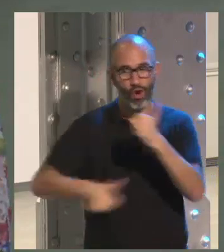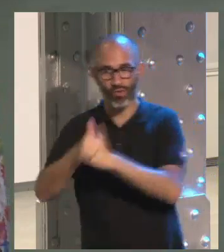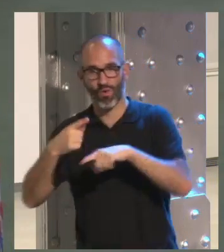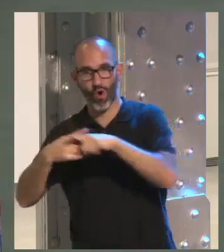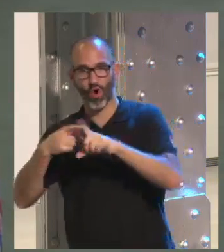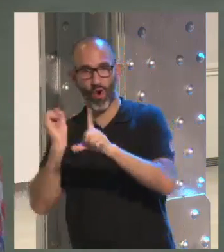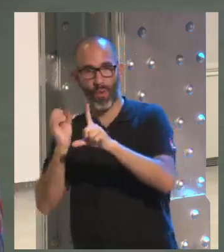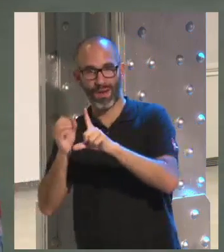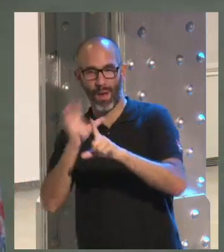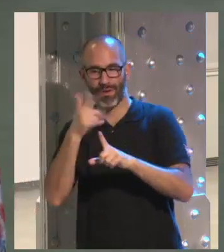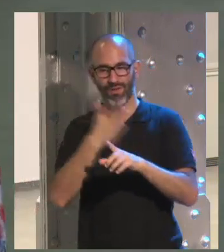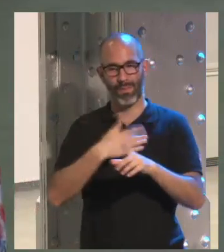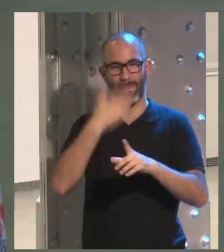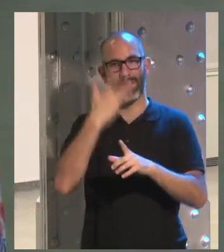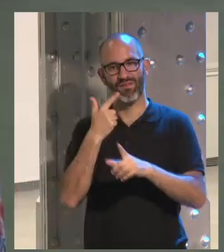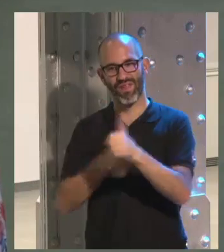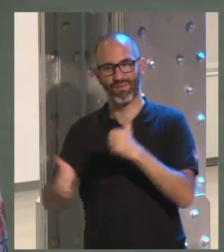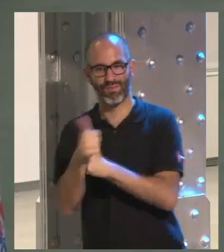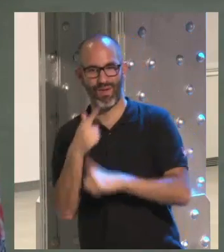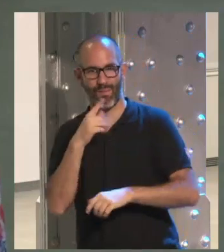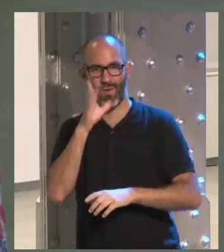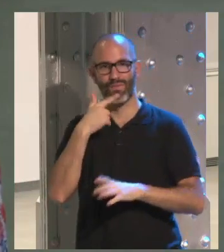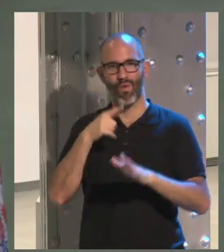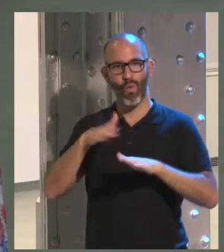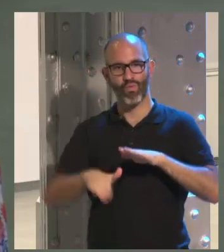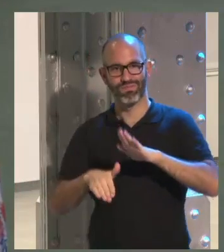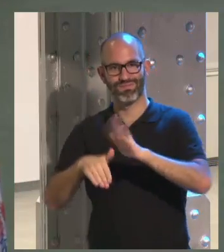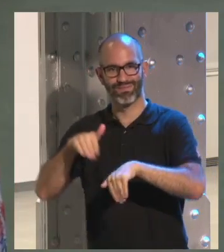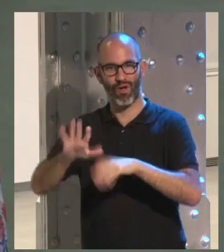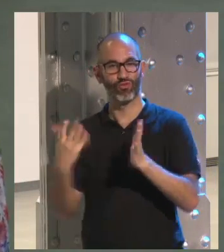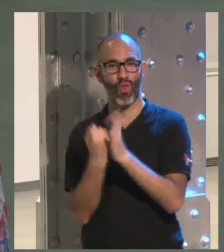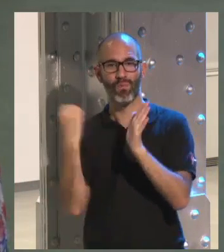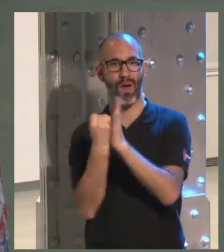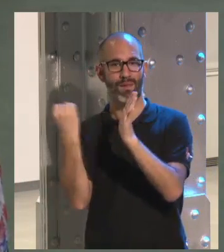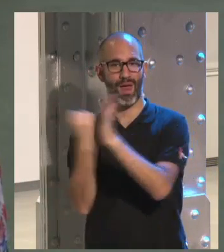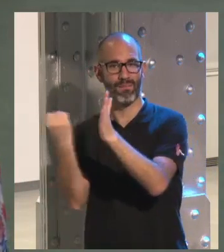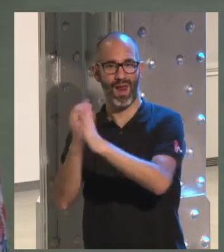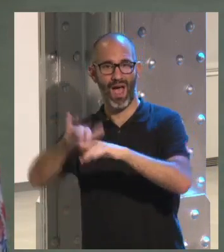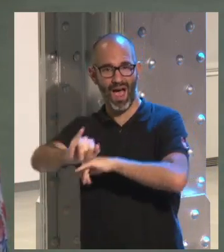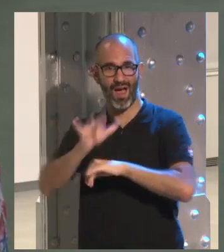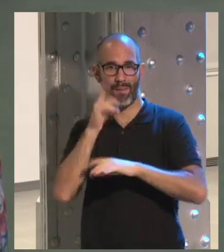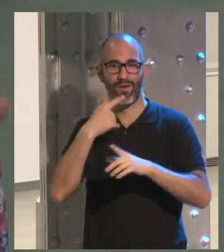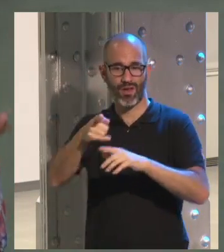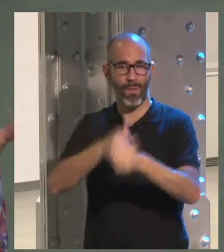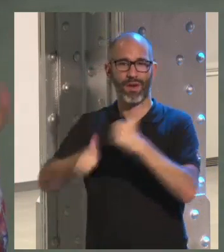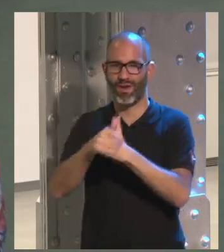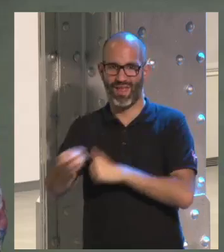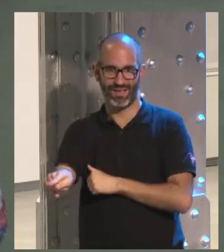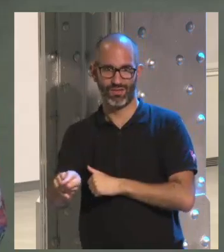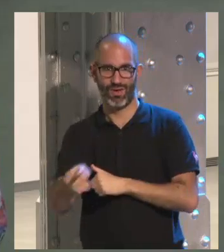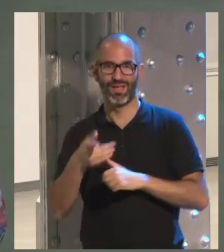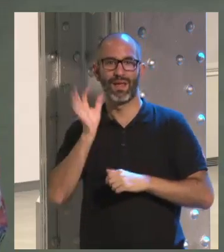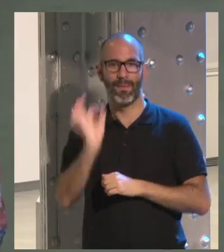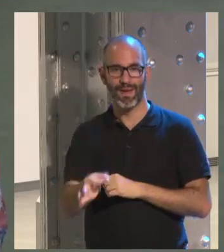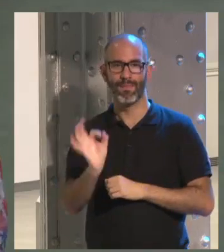huella digital el currículum que ha hablado el currículum que van dejando pero a pesar de todo se prioriza eso también es cierto